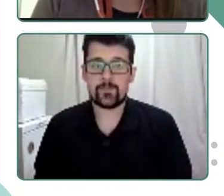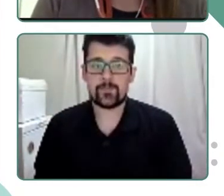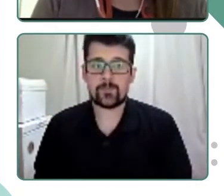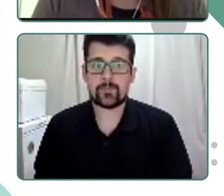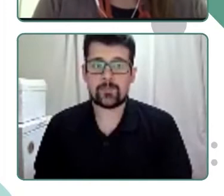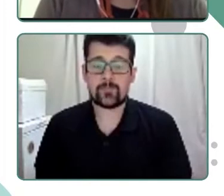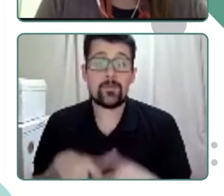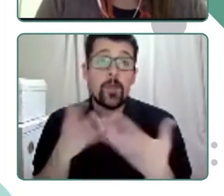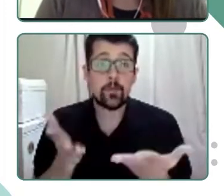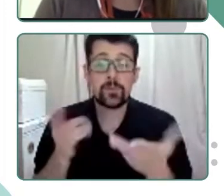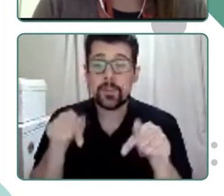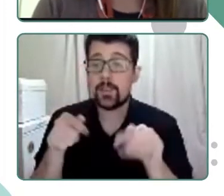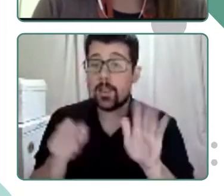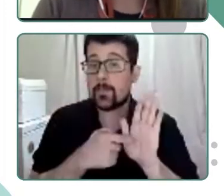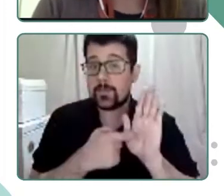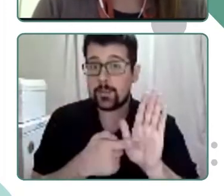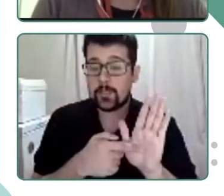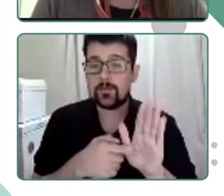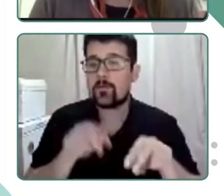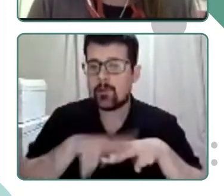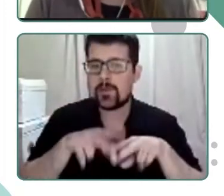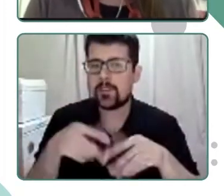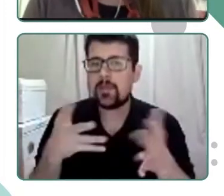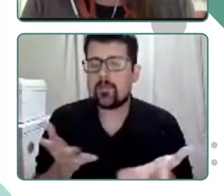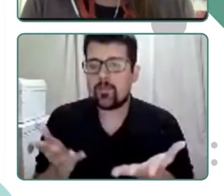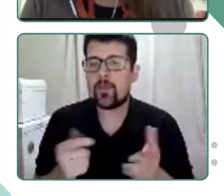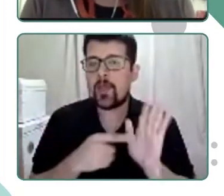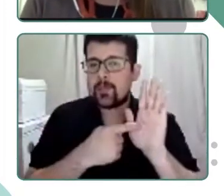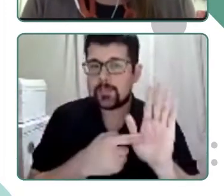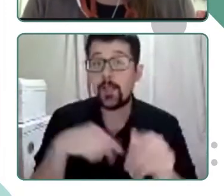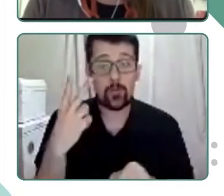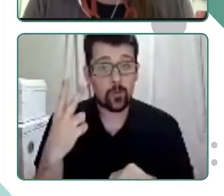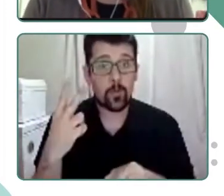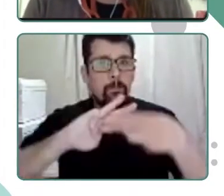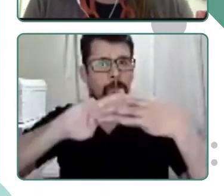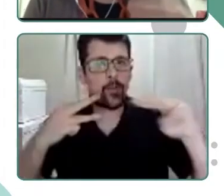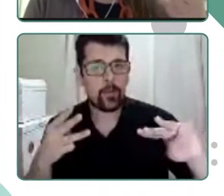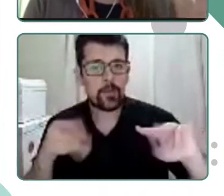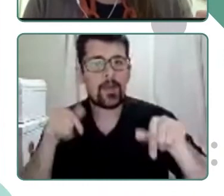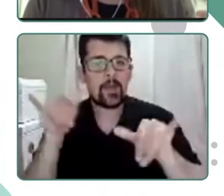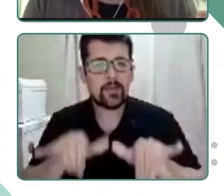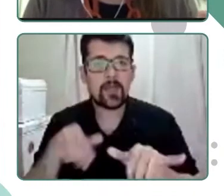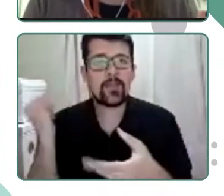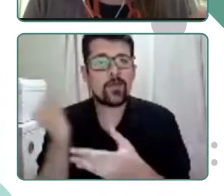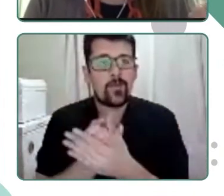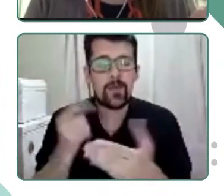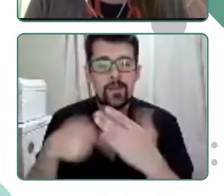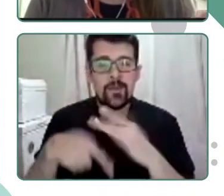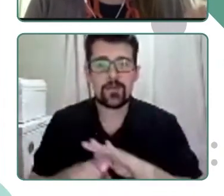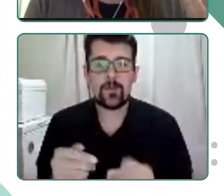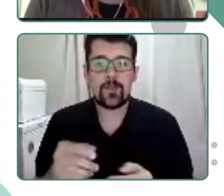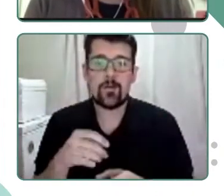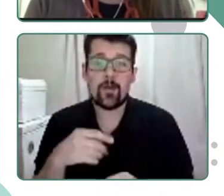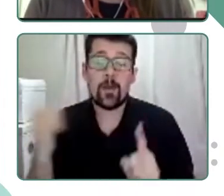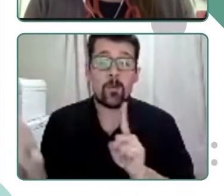Entonces, en esta presentación lo que haremos será presentar dos metodologías que están incluidas dentro de los encuentros